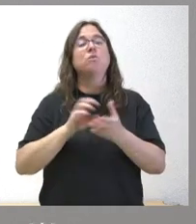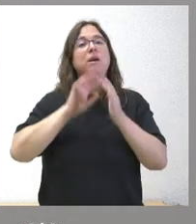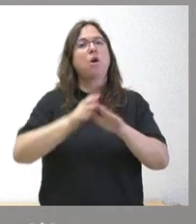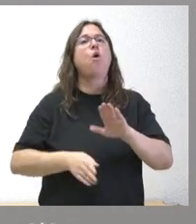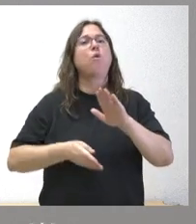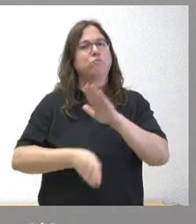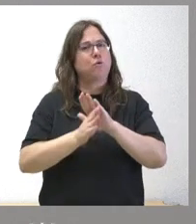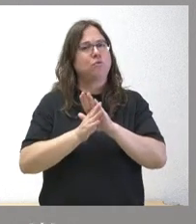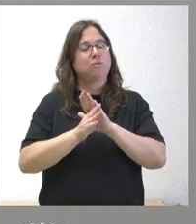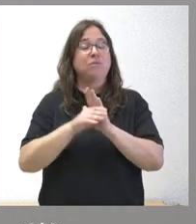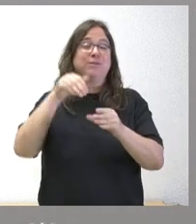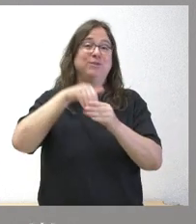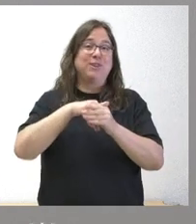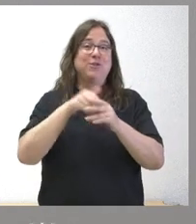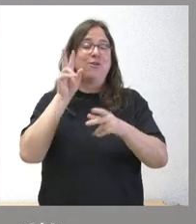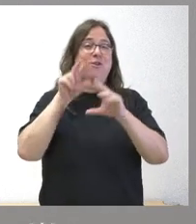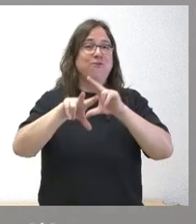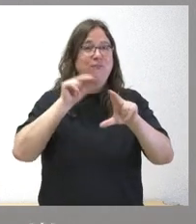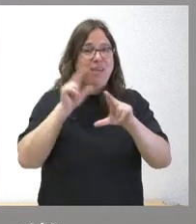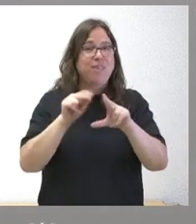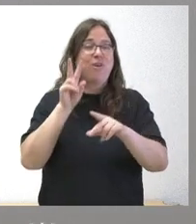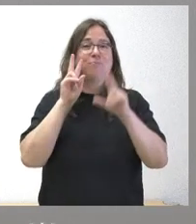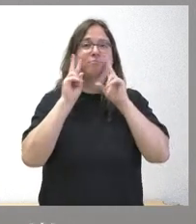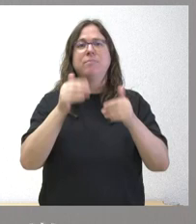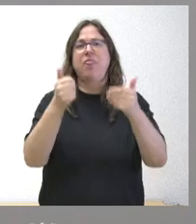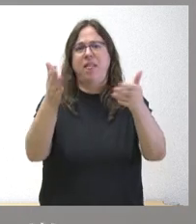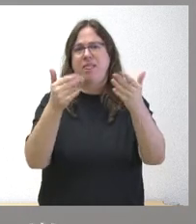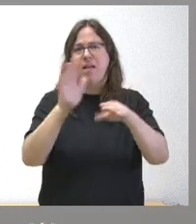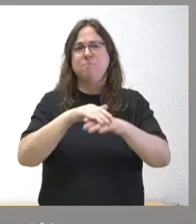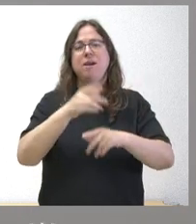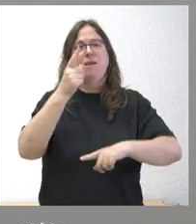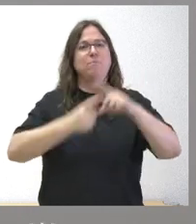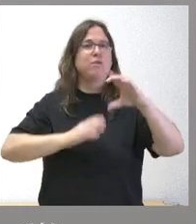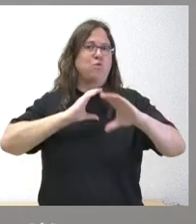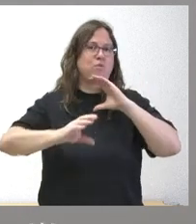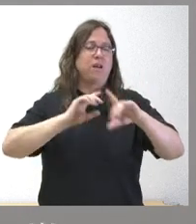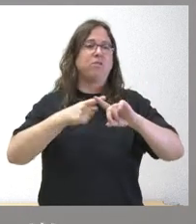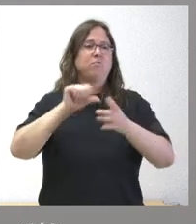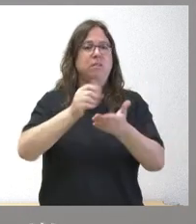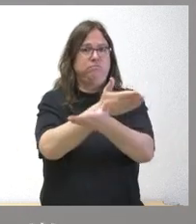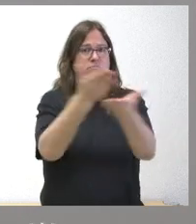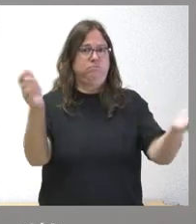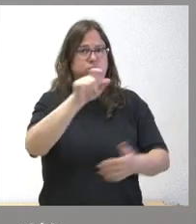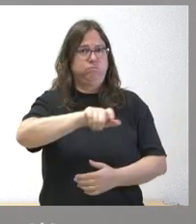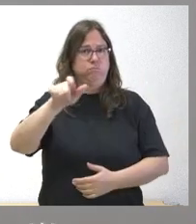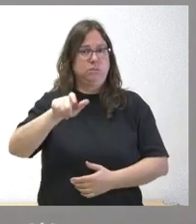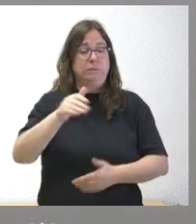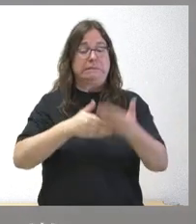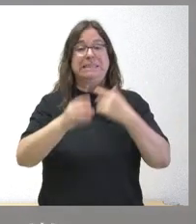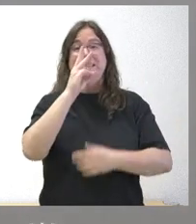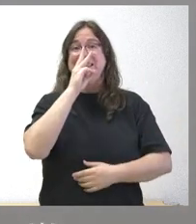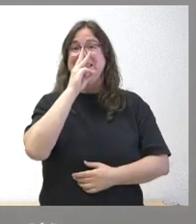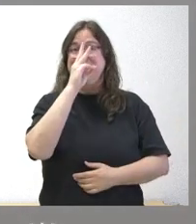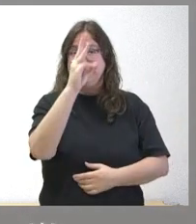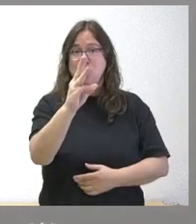audiovisuales de calidad a los medios de comunicación y al conjunto de la ciudadanía. En los próximos tres años el